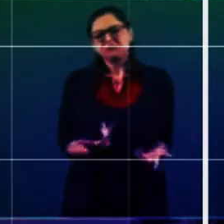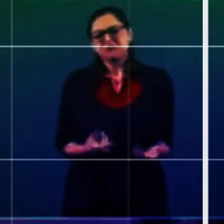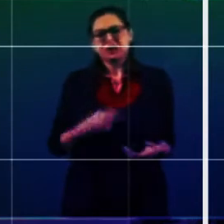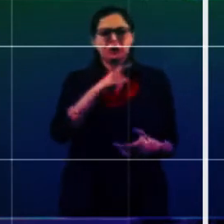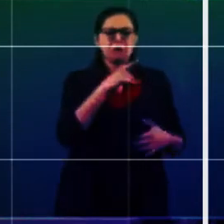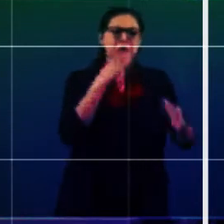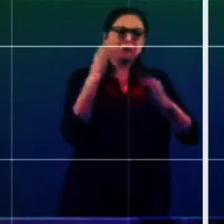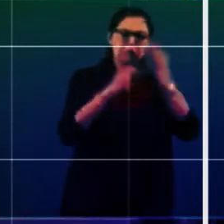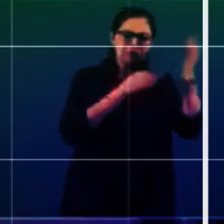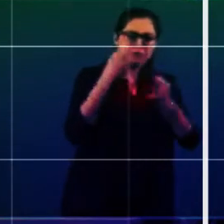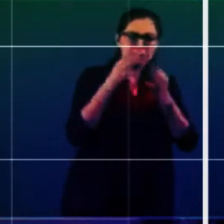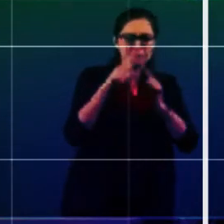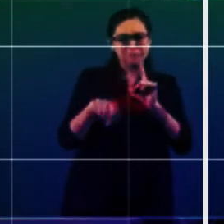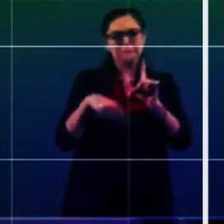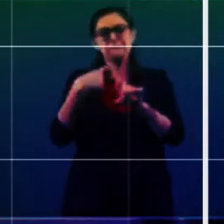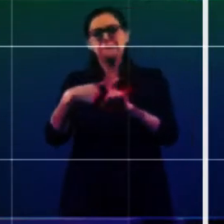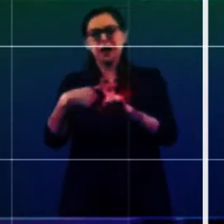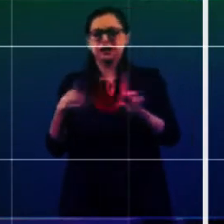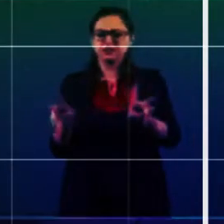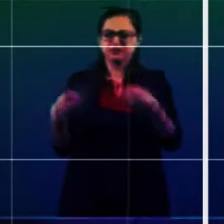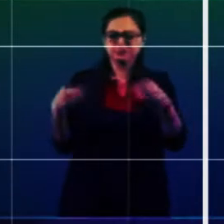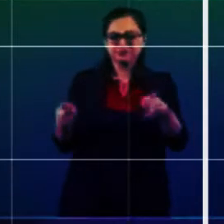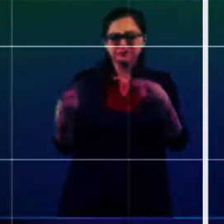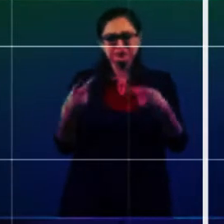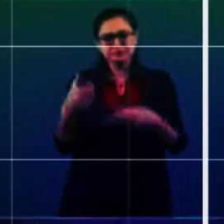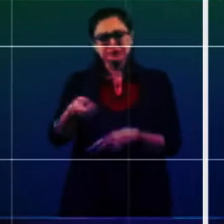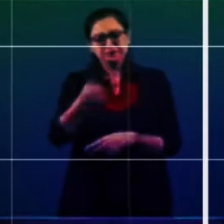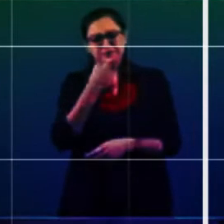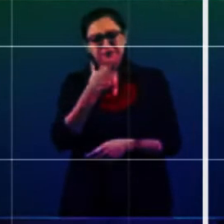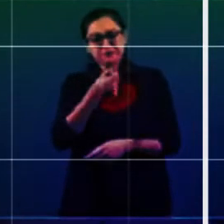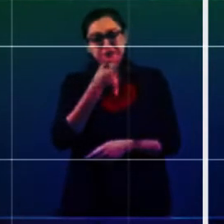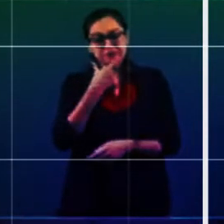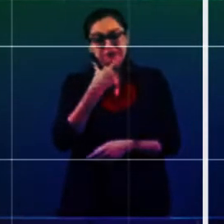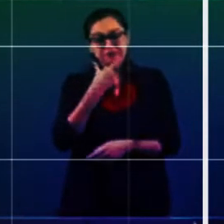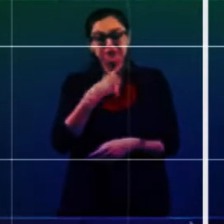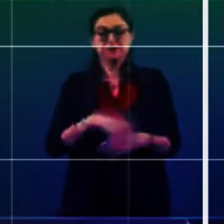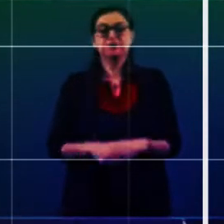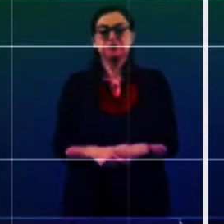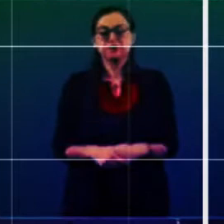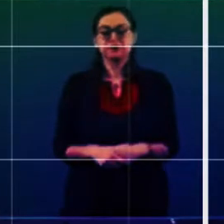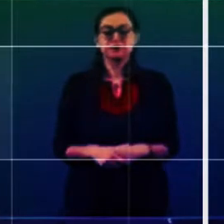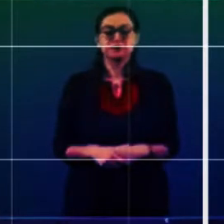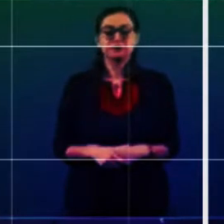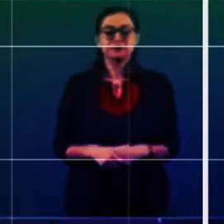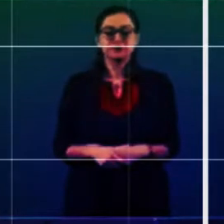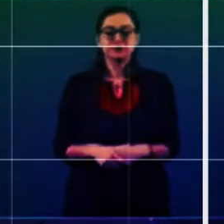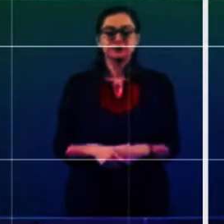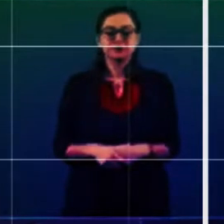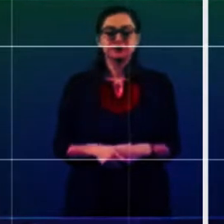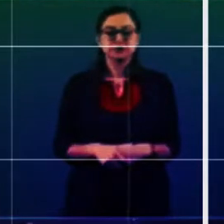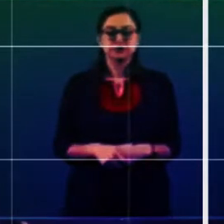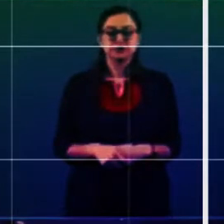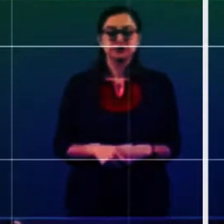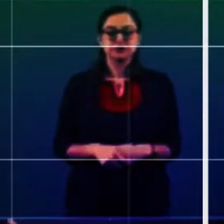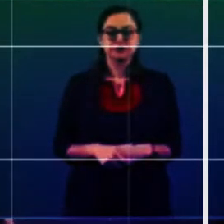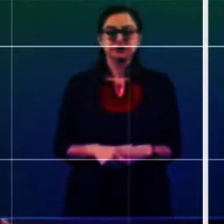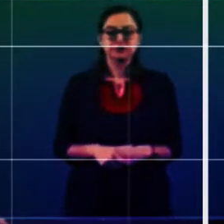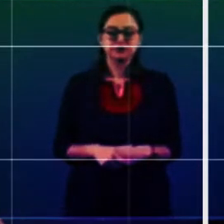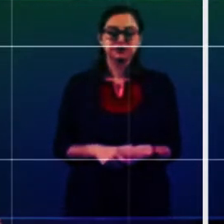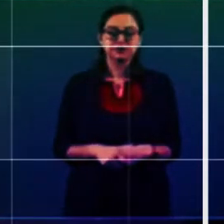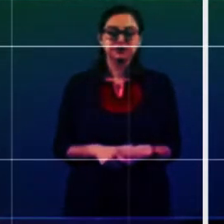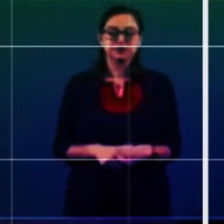se dedicaban a construir